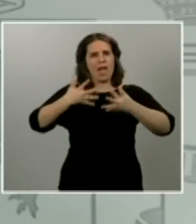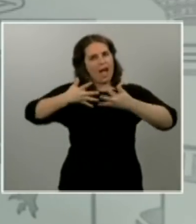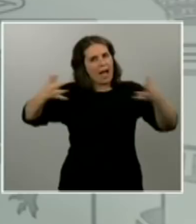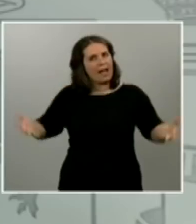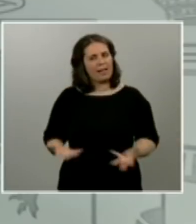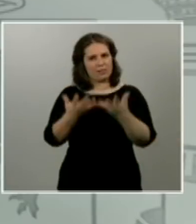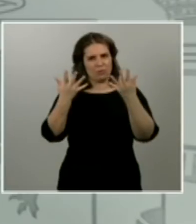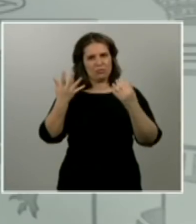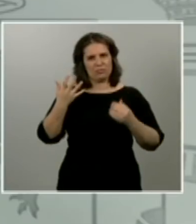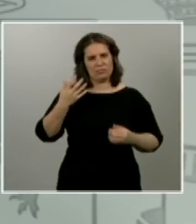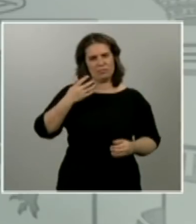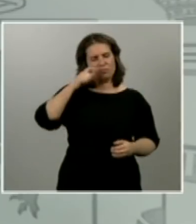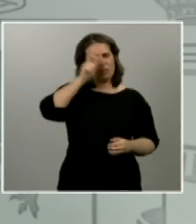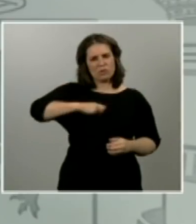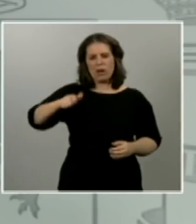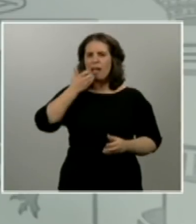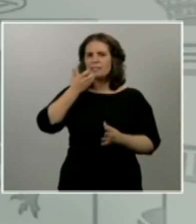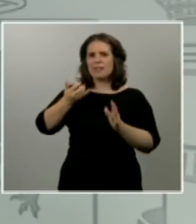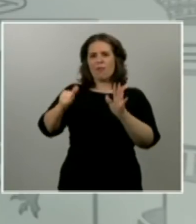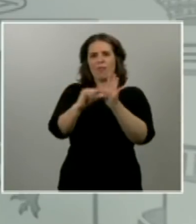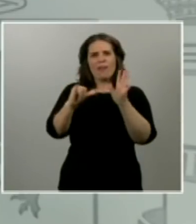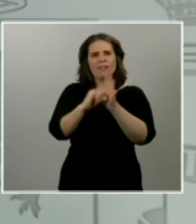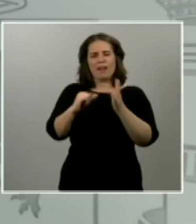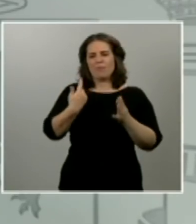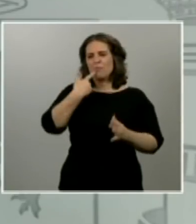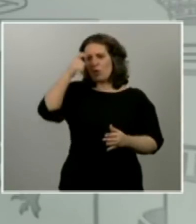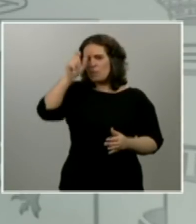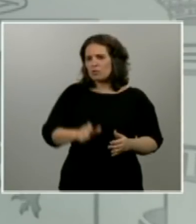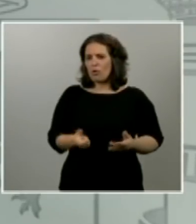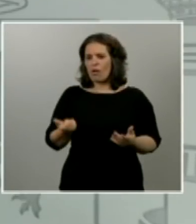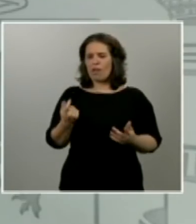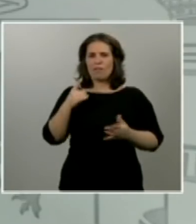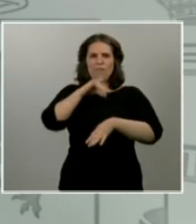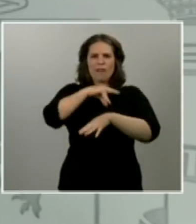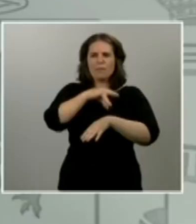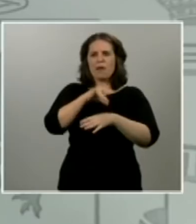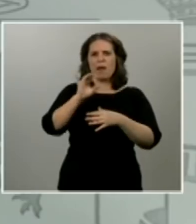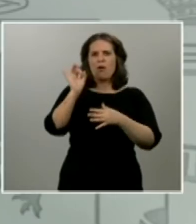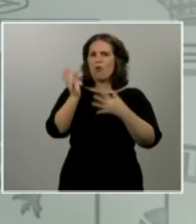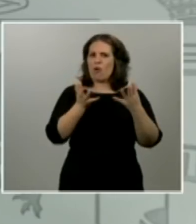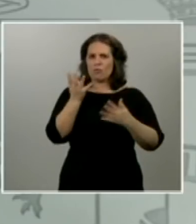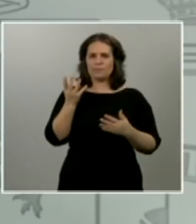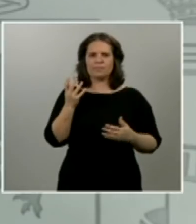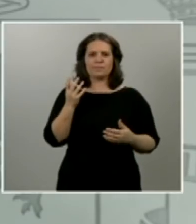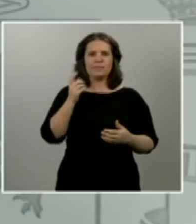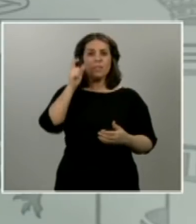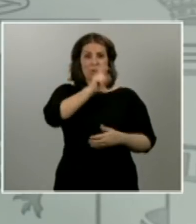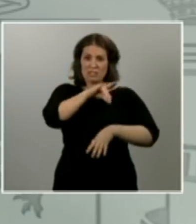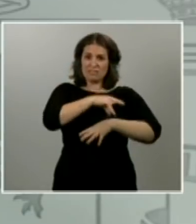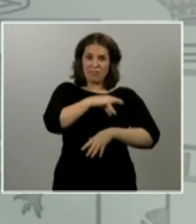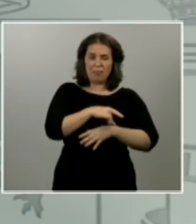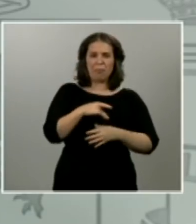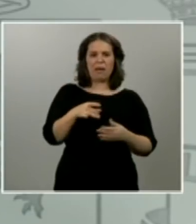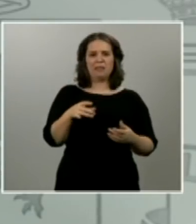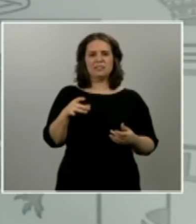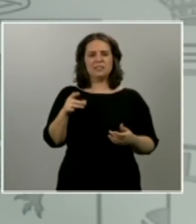cercano, enfermo. Unas palabras de firme apoyo a los que están luchando contra la enfermedad y, sin